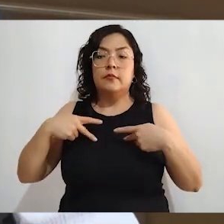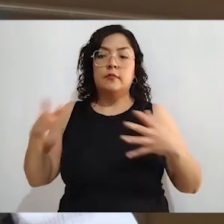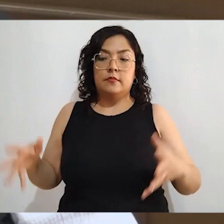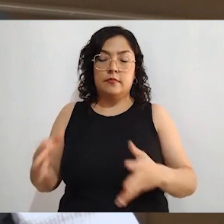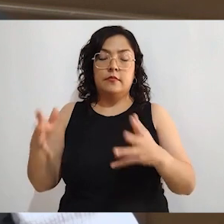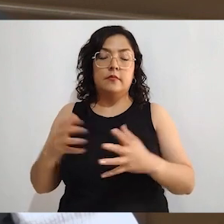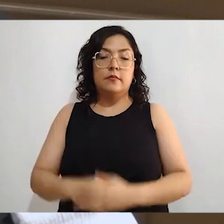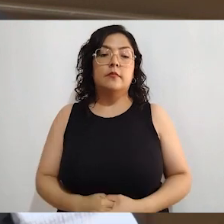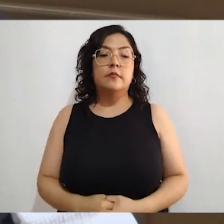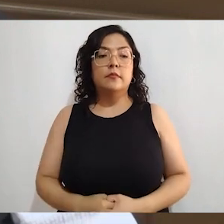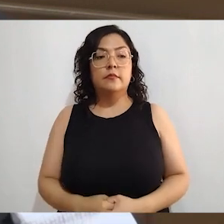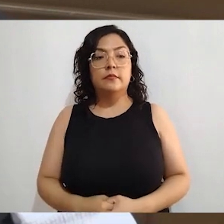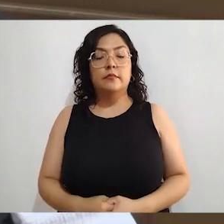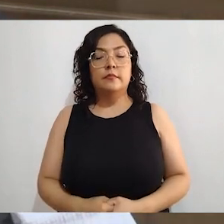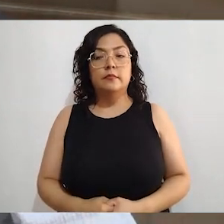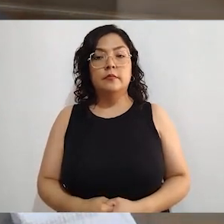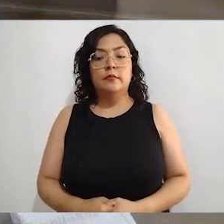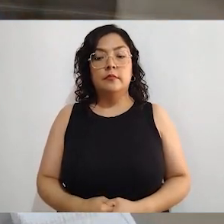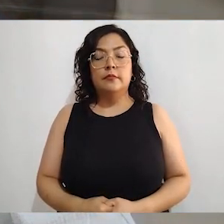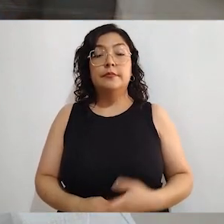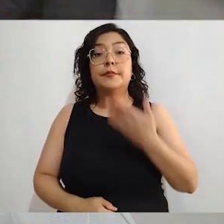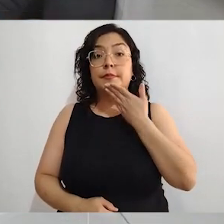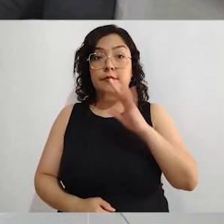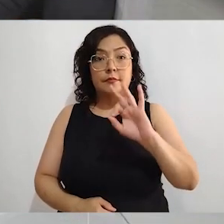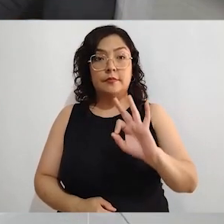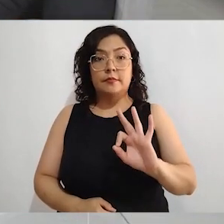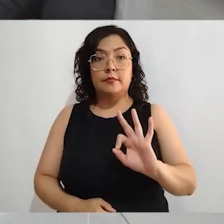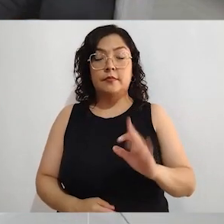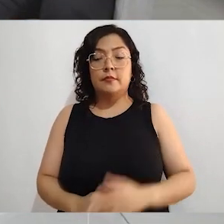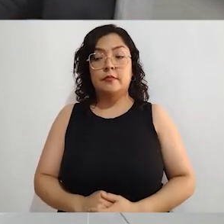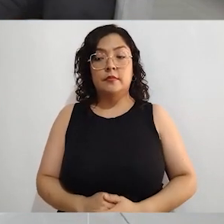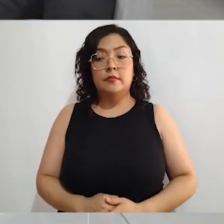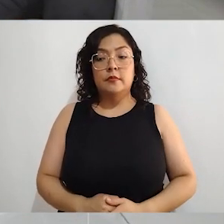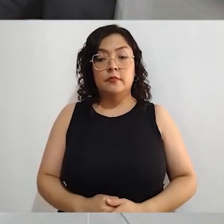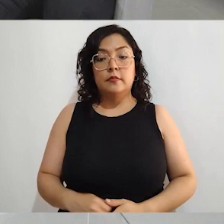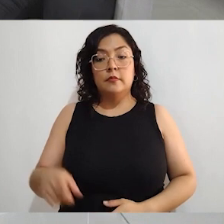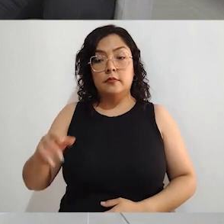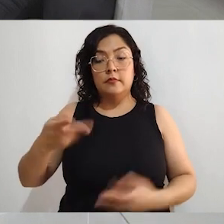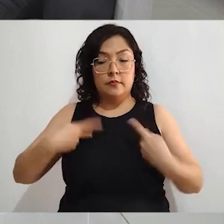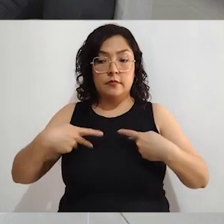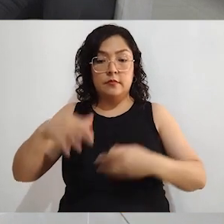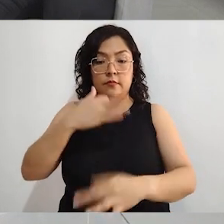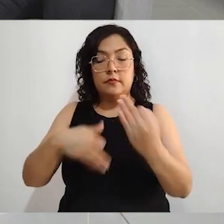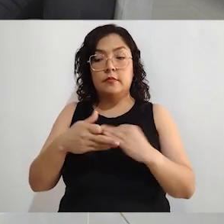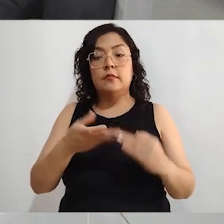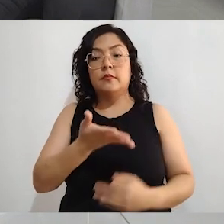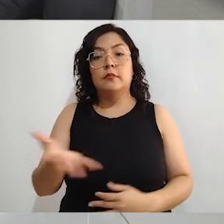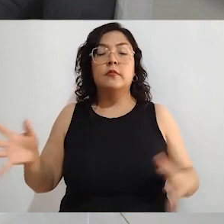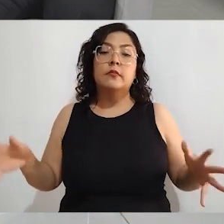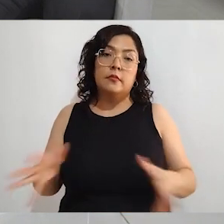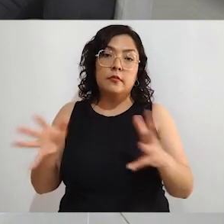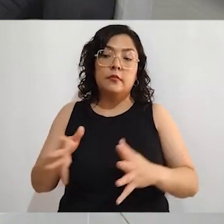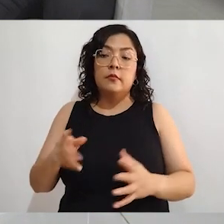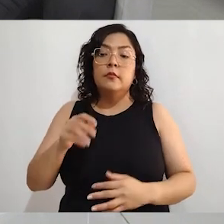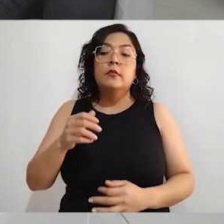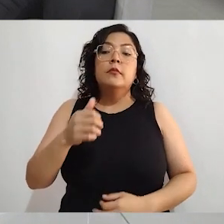son muy importantes. Me parece perfecto. Hay que recordarle a la ciudadanía que la participación ciudadana se va construyendo día con día y